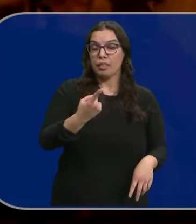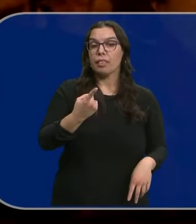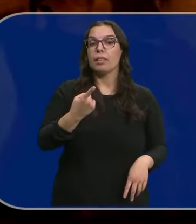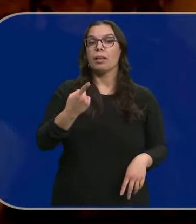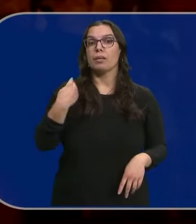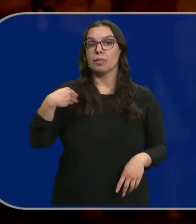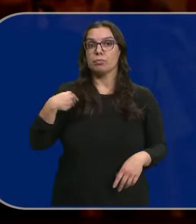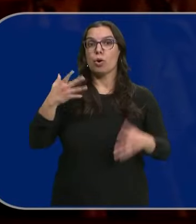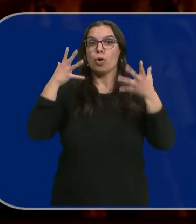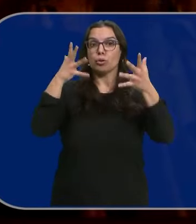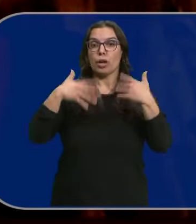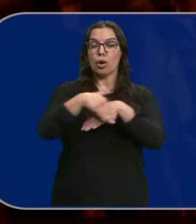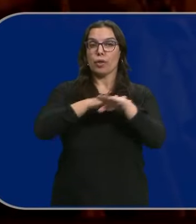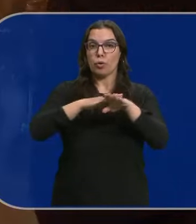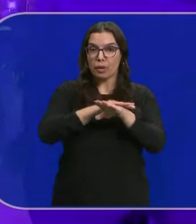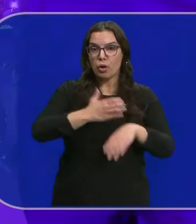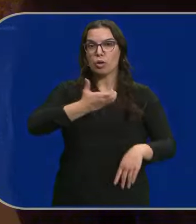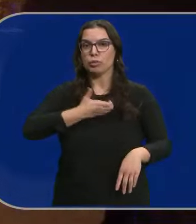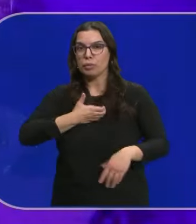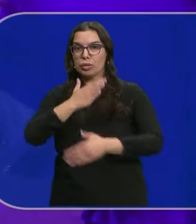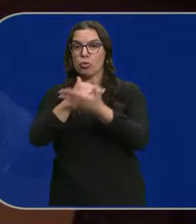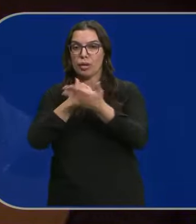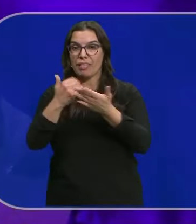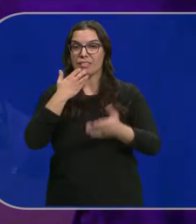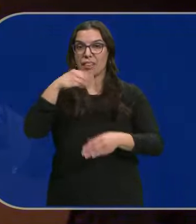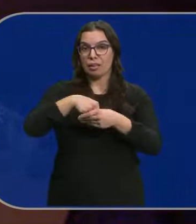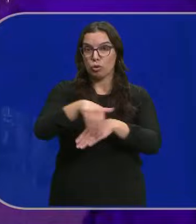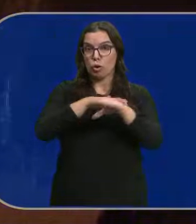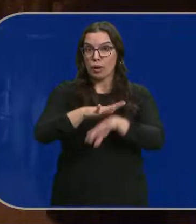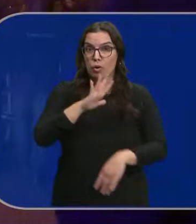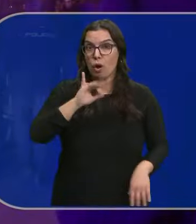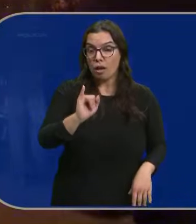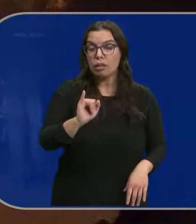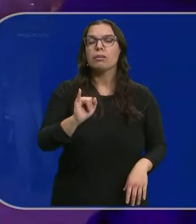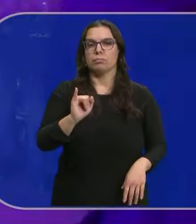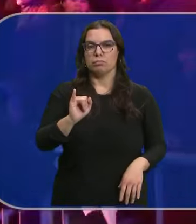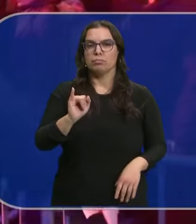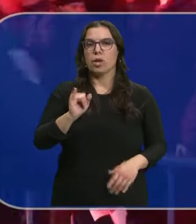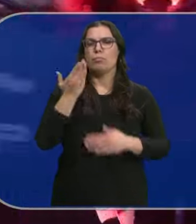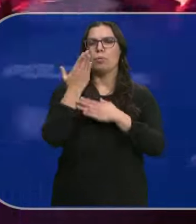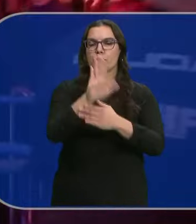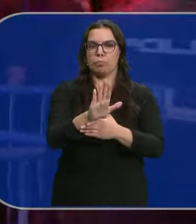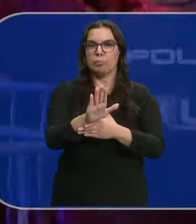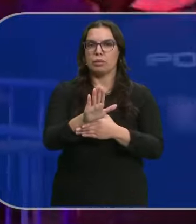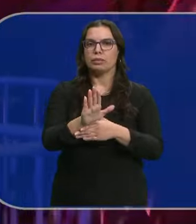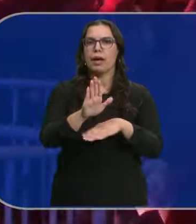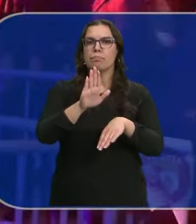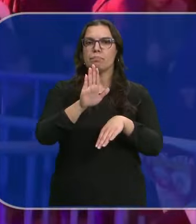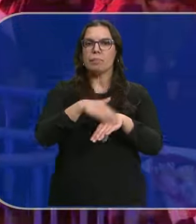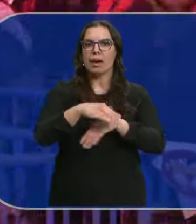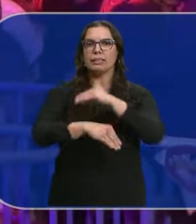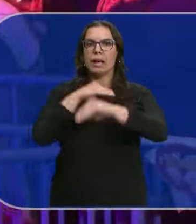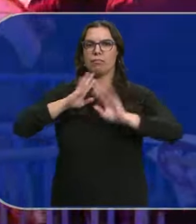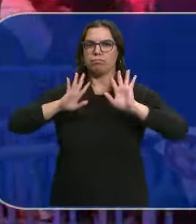llevará a los consejos de gobierno de ayuntamientos y autonomías En los que gobierne junto con el Partido Popular Una proposición para que se